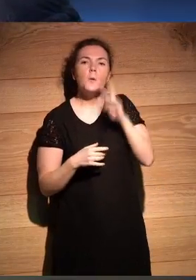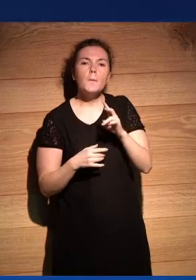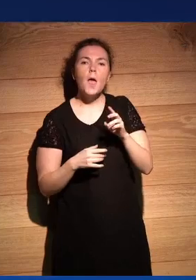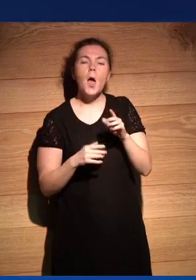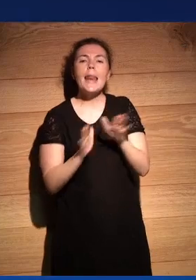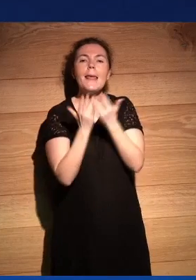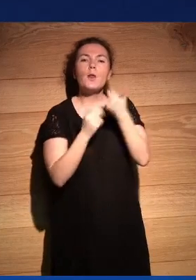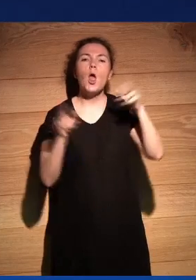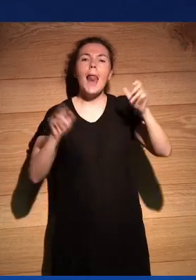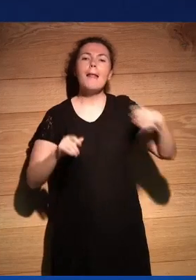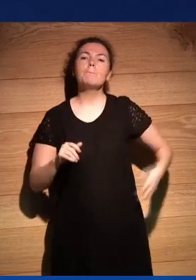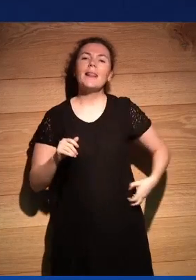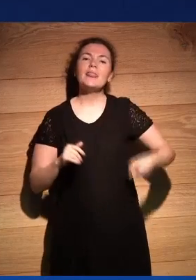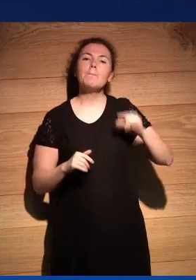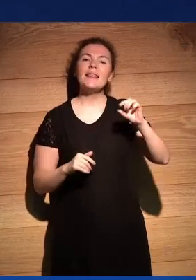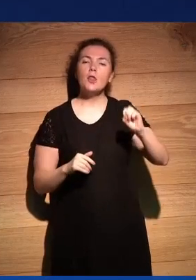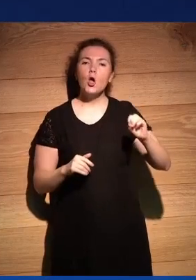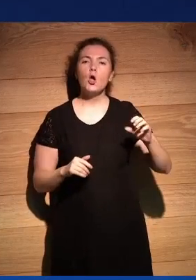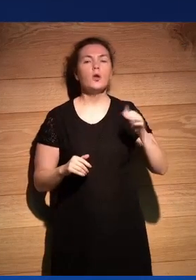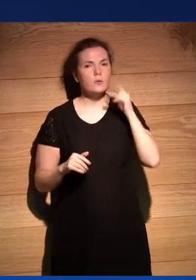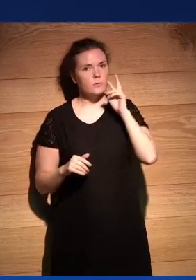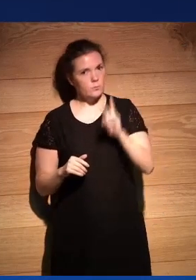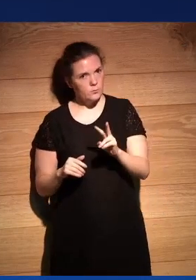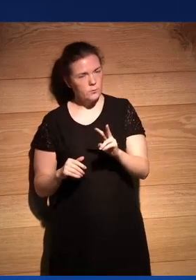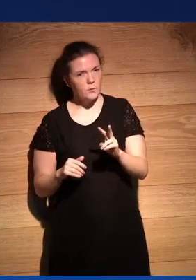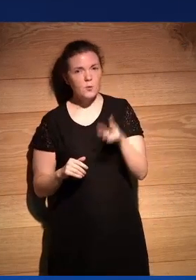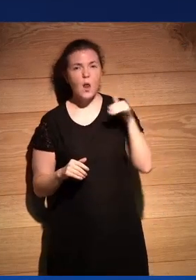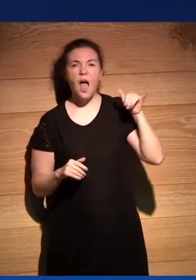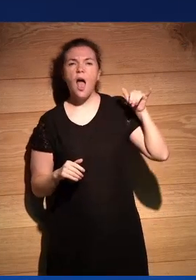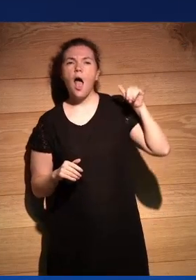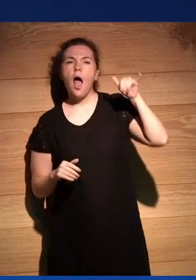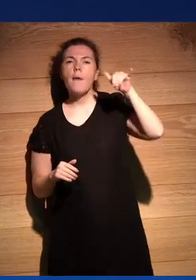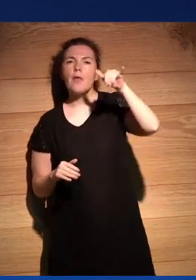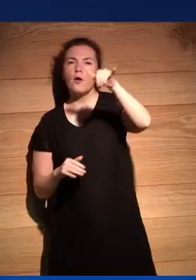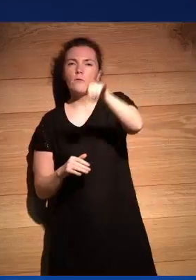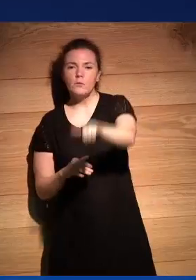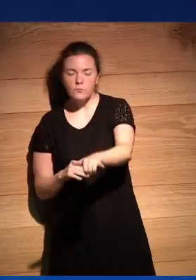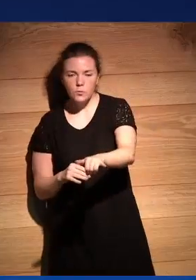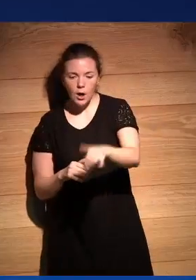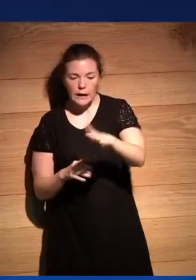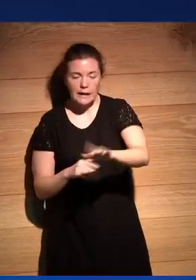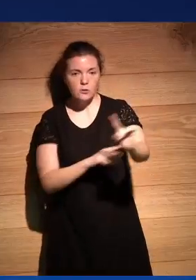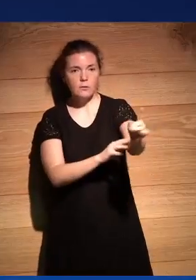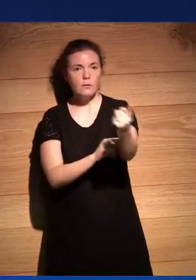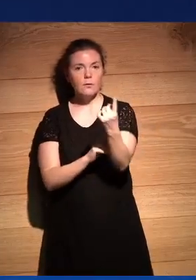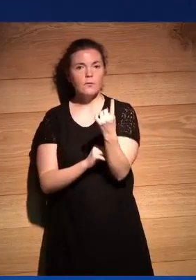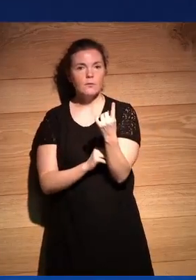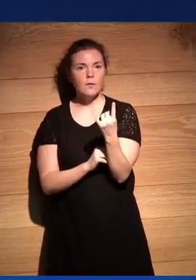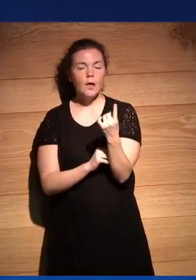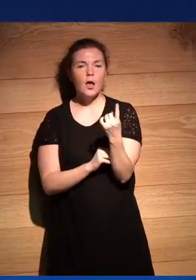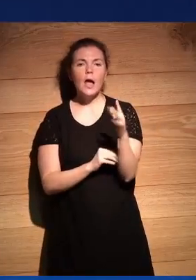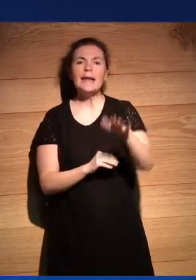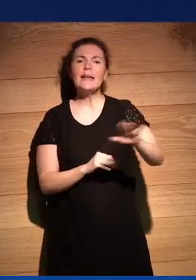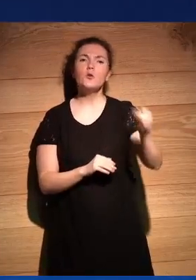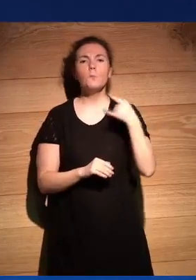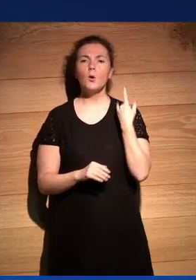de Saint-Exupéry estos el momento este de este aviador que queda ahí varado y aparece como un niño un poco cursi